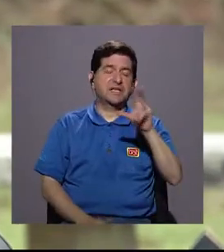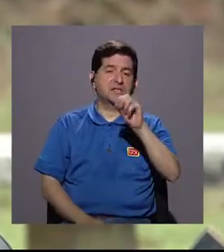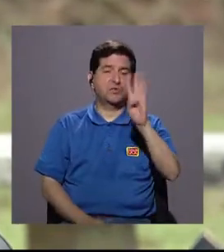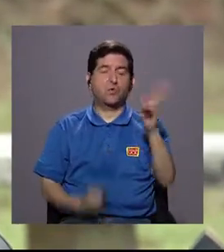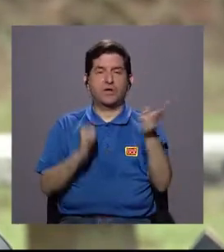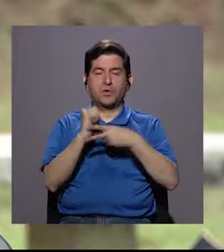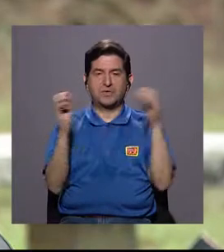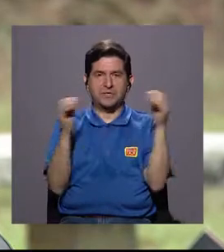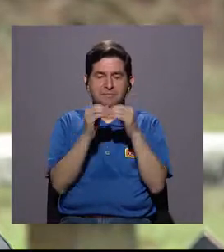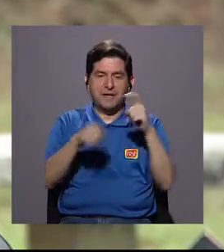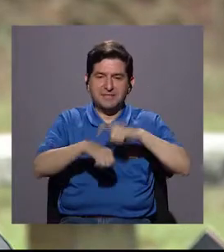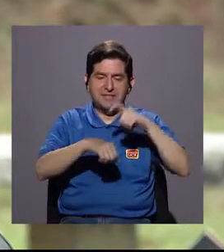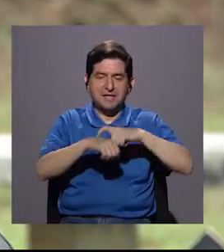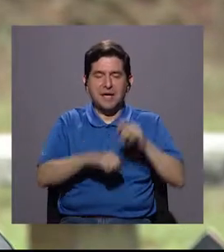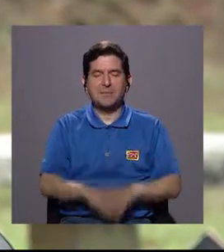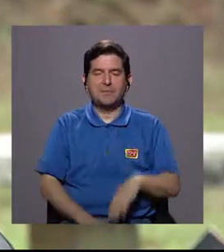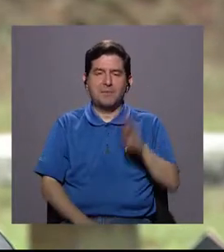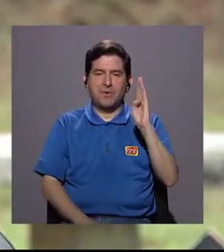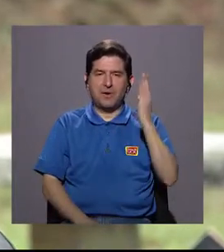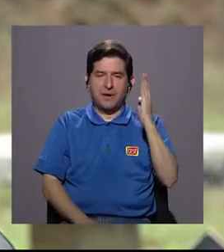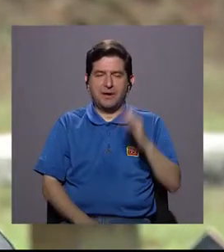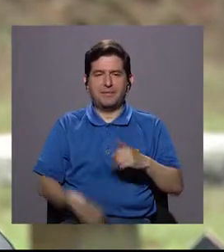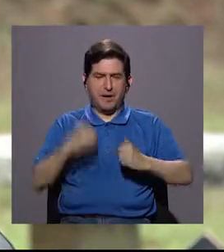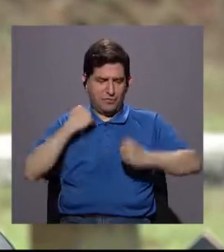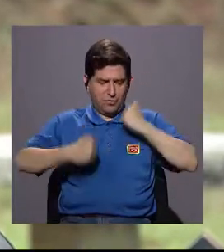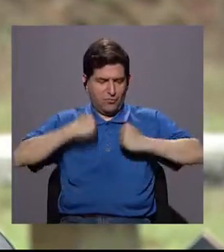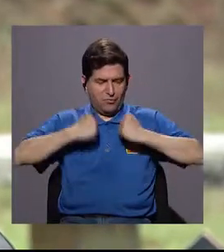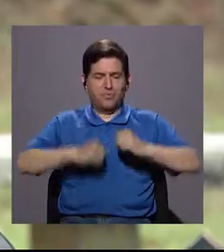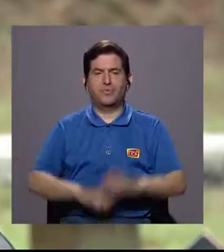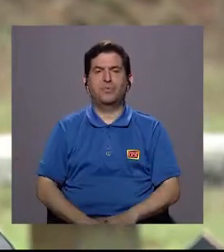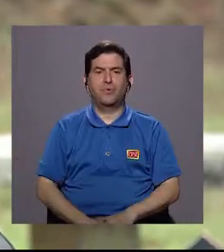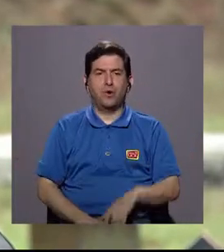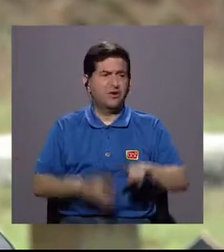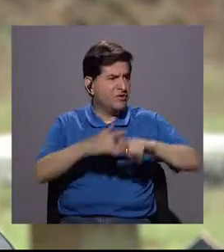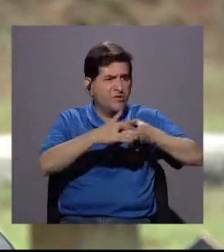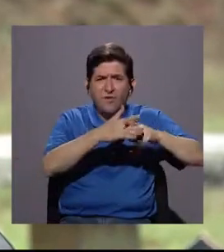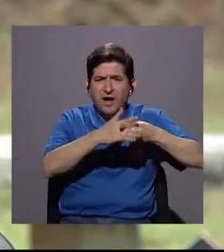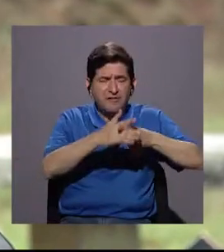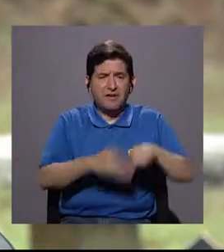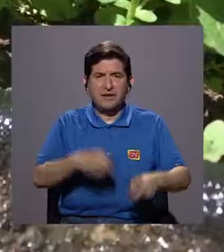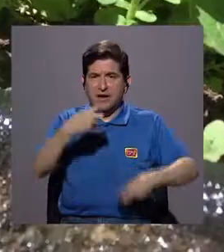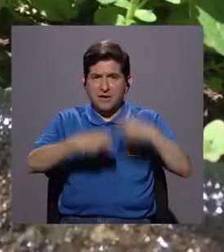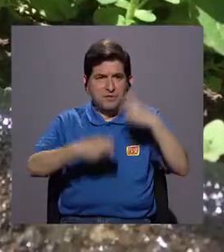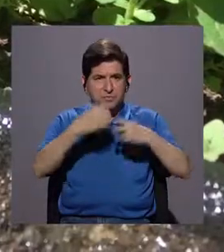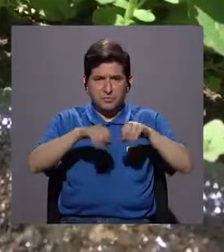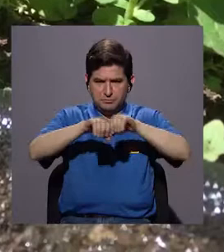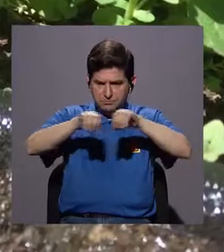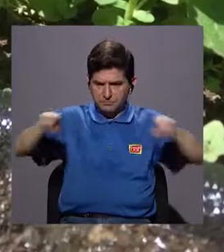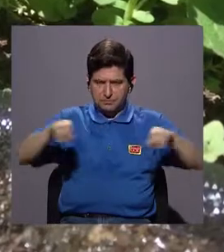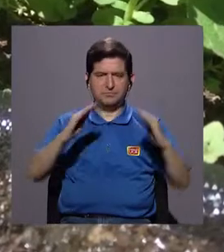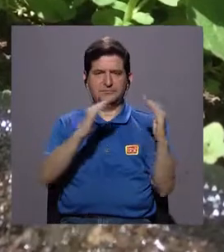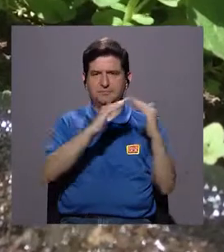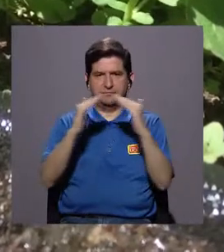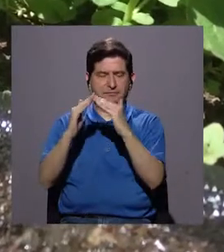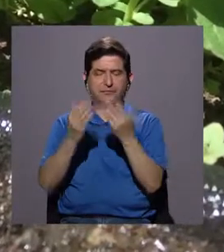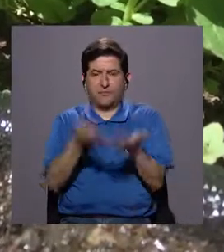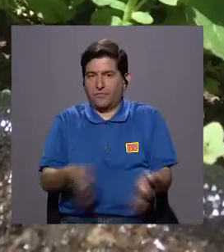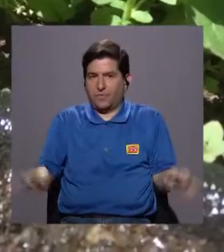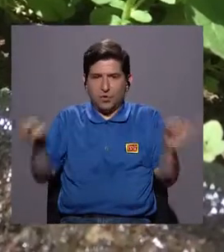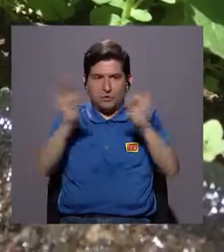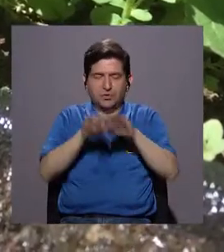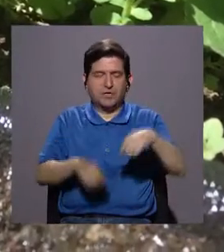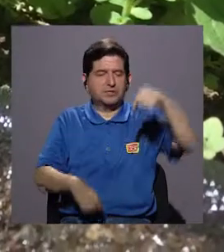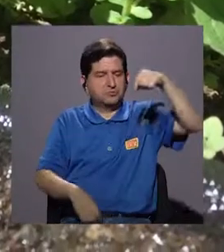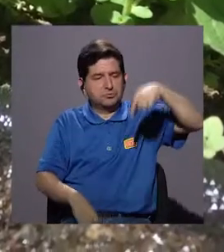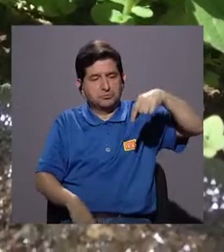cuatro veces más de lo que debemos durar en el baño. No reparamos las fugas que están en nuestros hogares, entonces no le damos la importancia